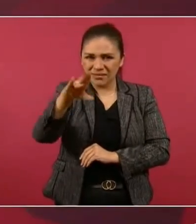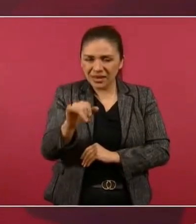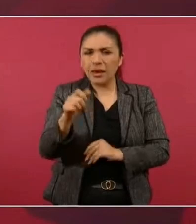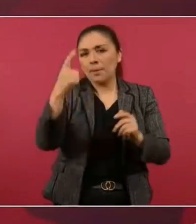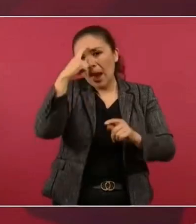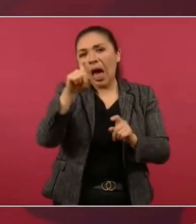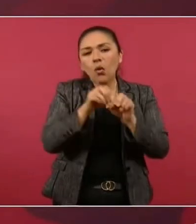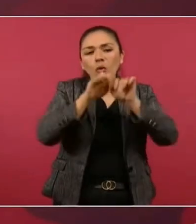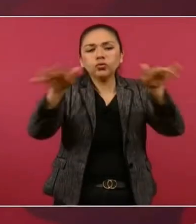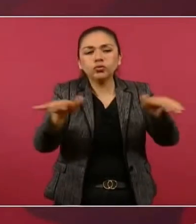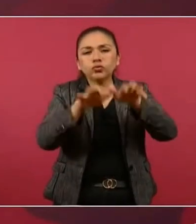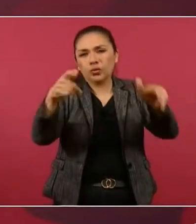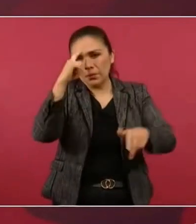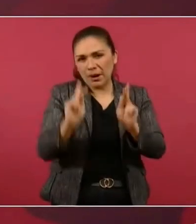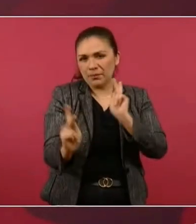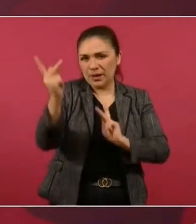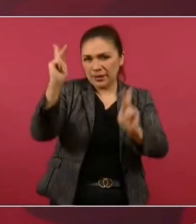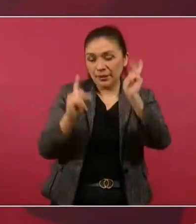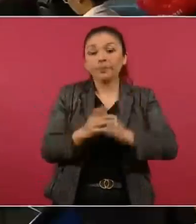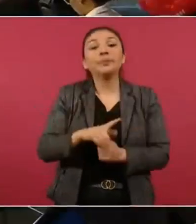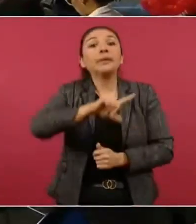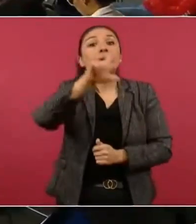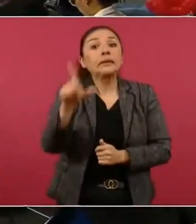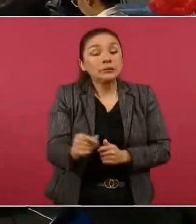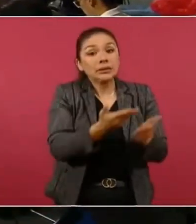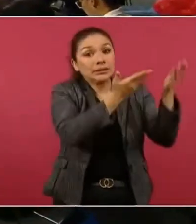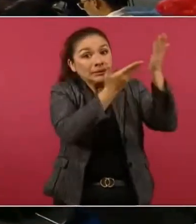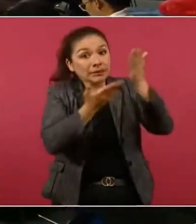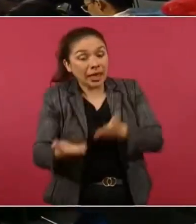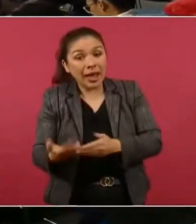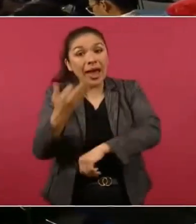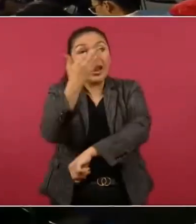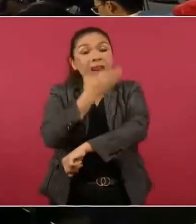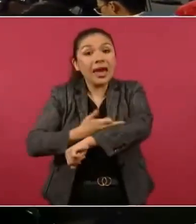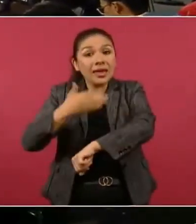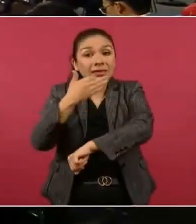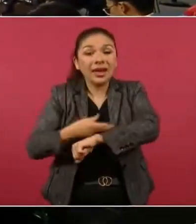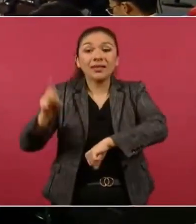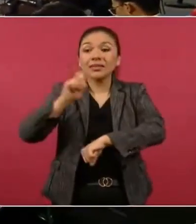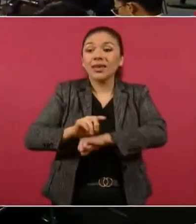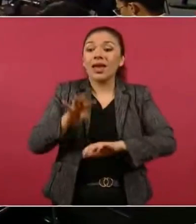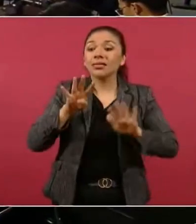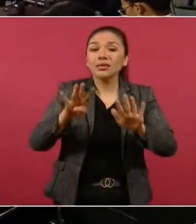Luego regresamos y en la tarde, como es 19 de febrero,